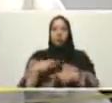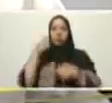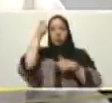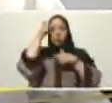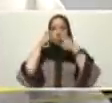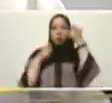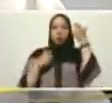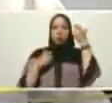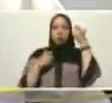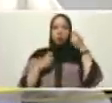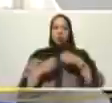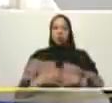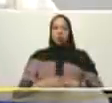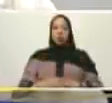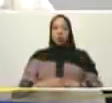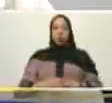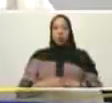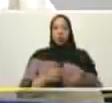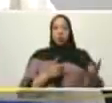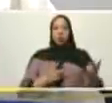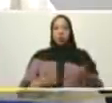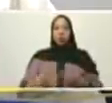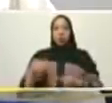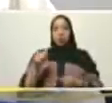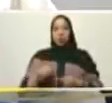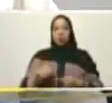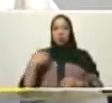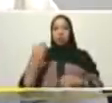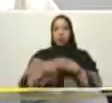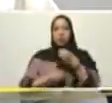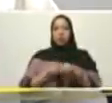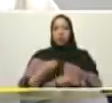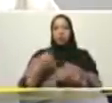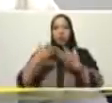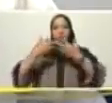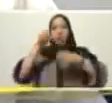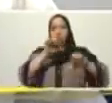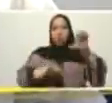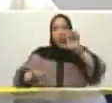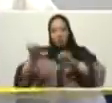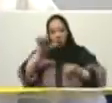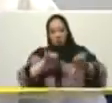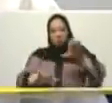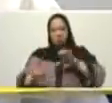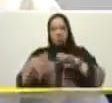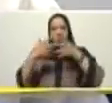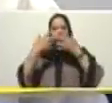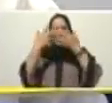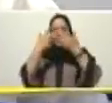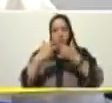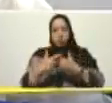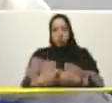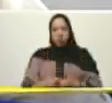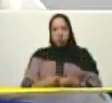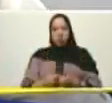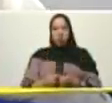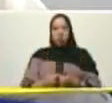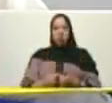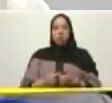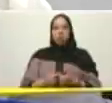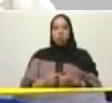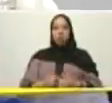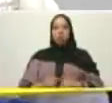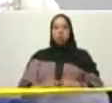Chávez producción petrolera petroquímica y que esa petroquímica sus derivados como el polivinil